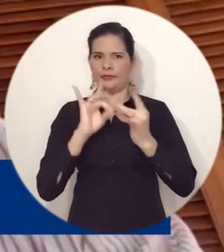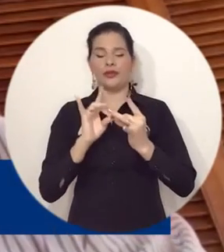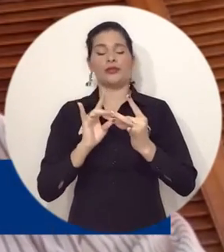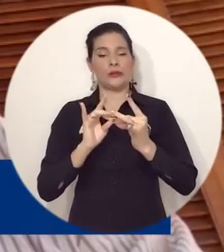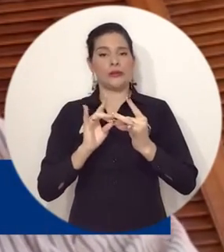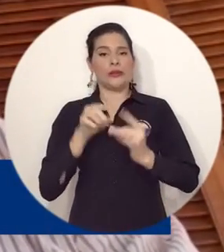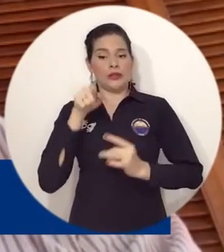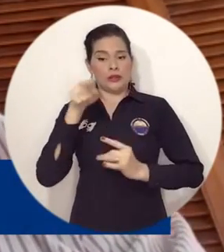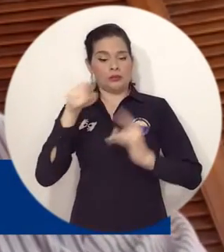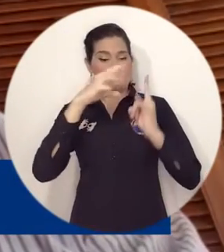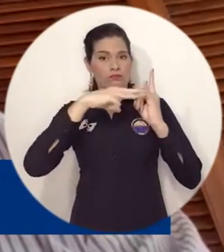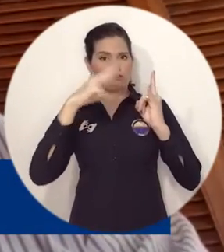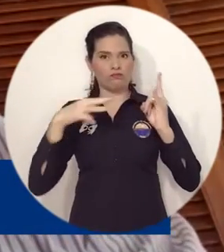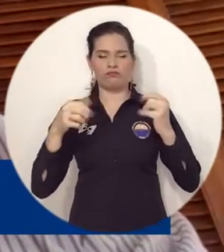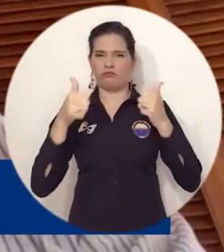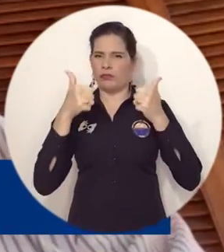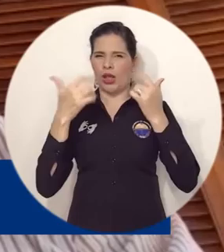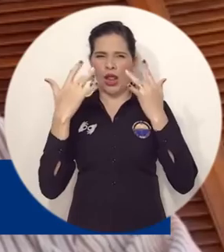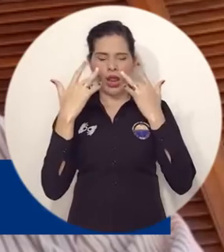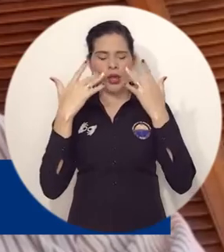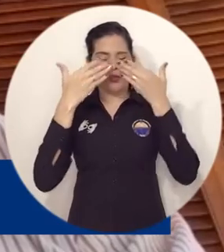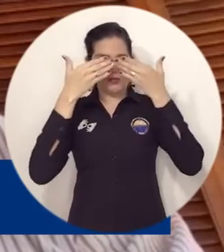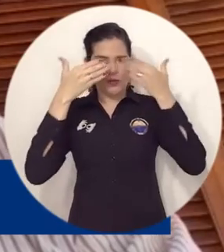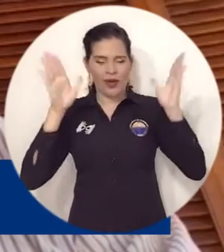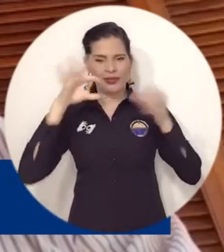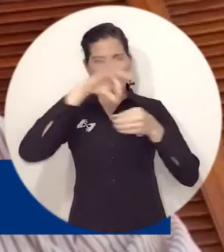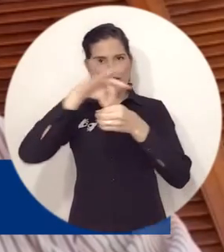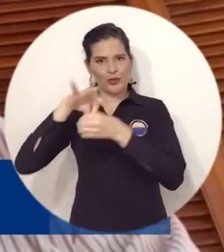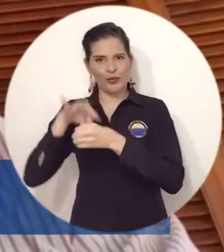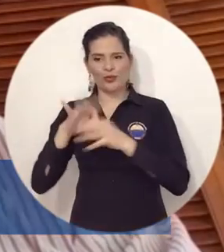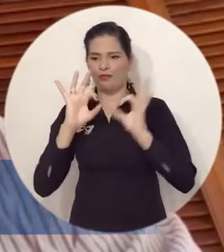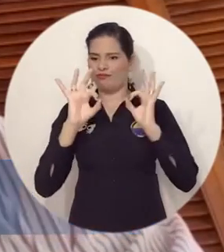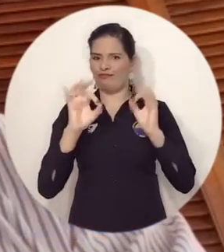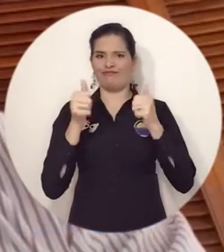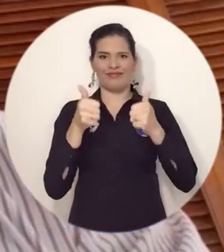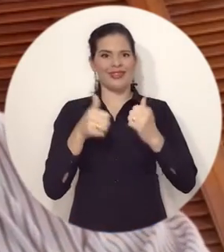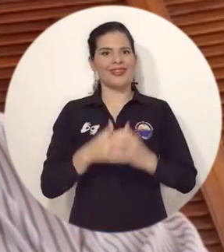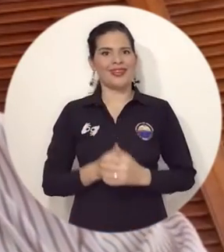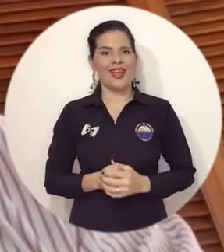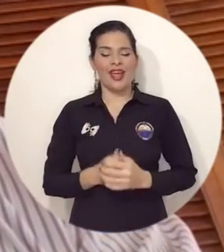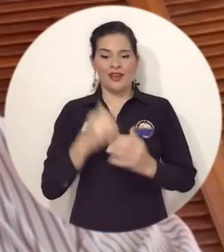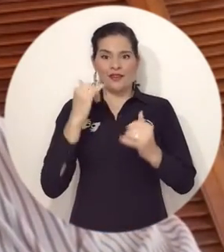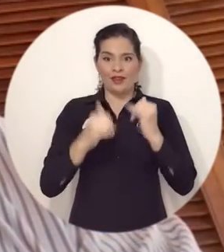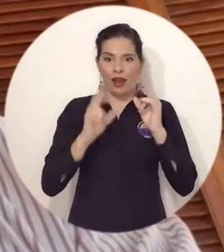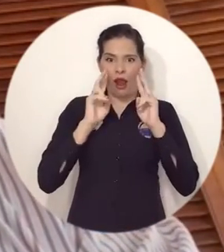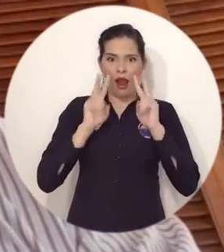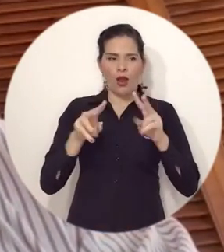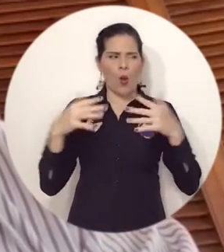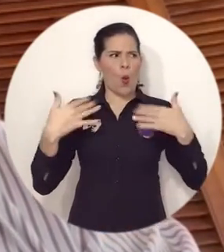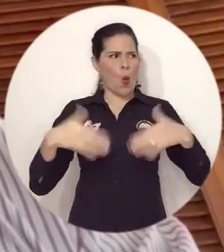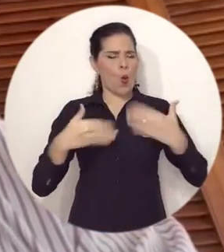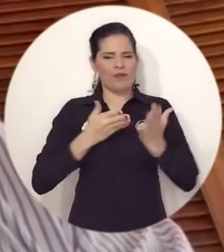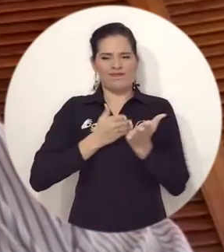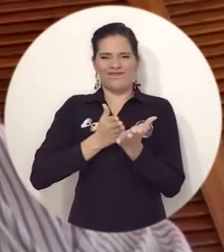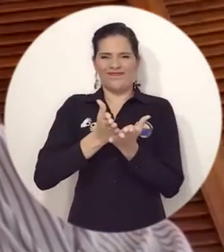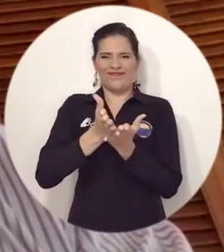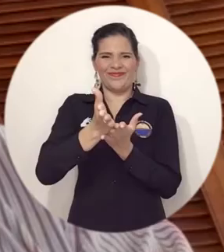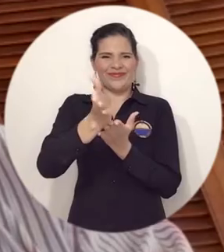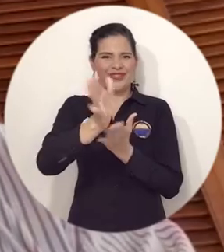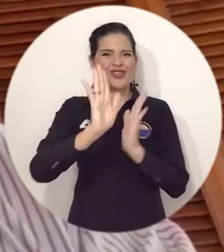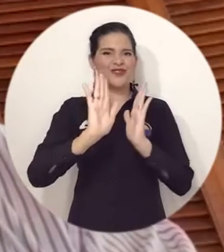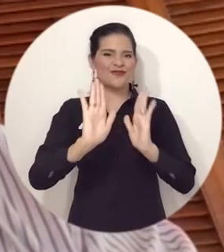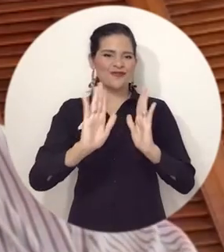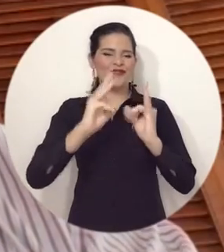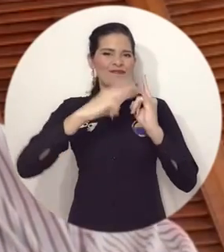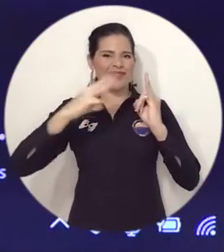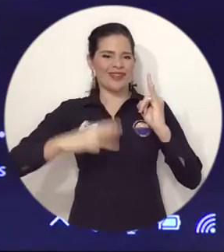democrático transparente y que dio como final un resultado de una continuidad en las políticas que